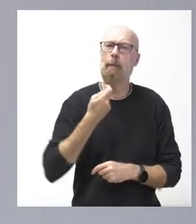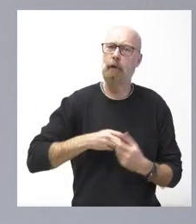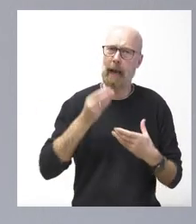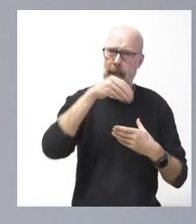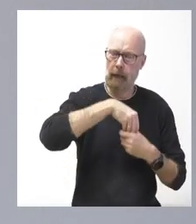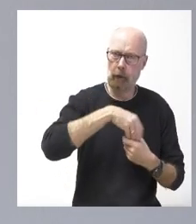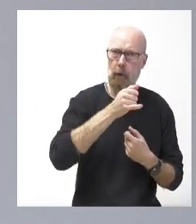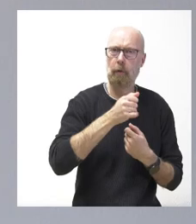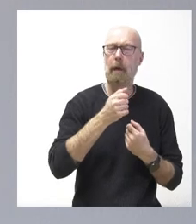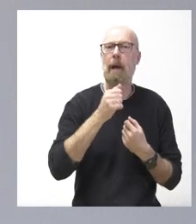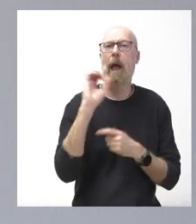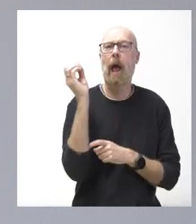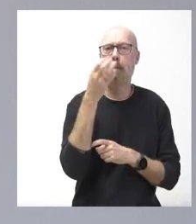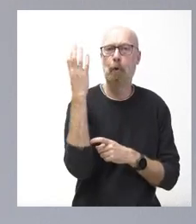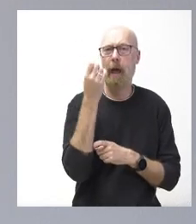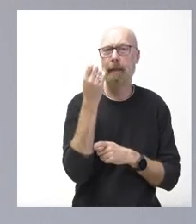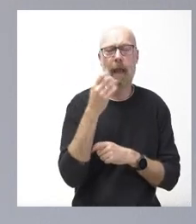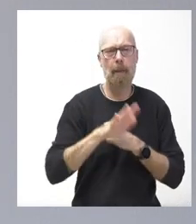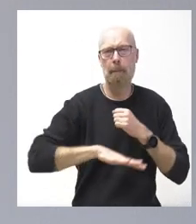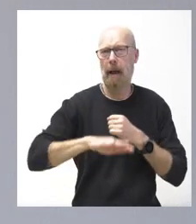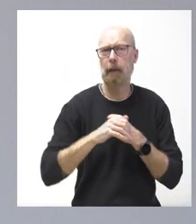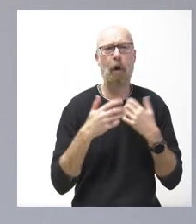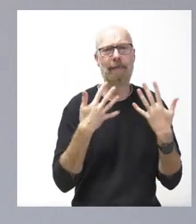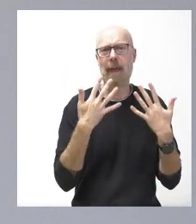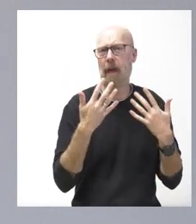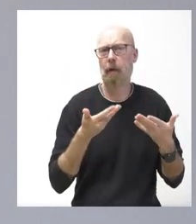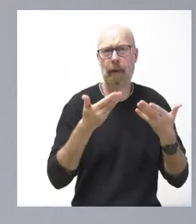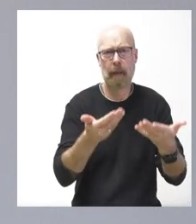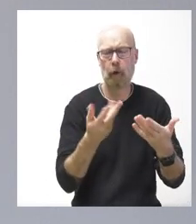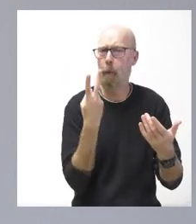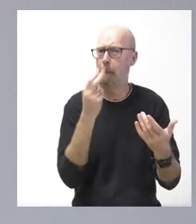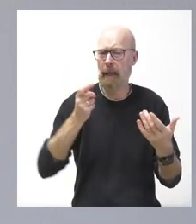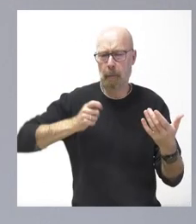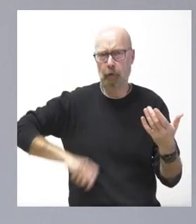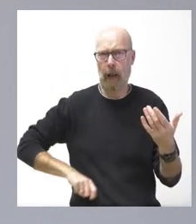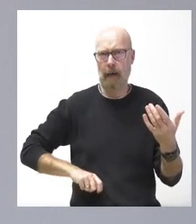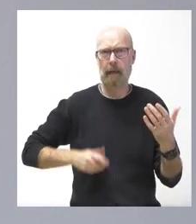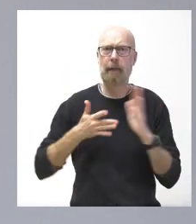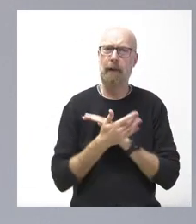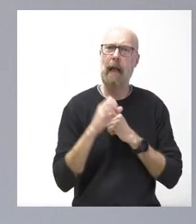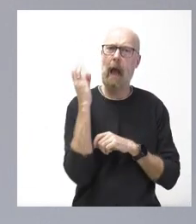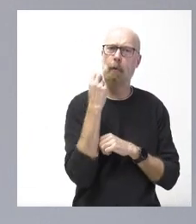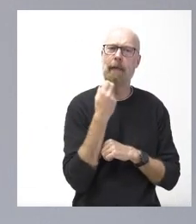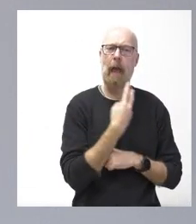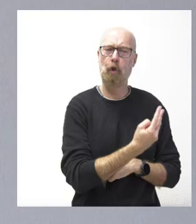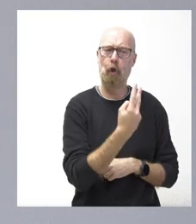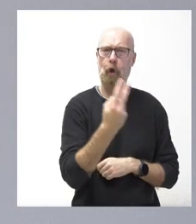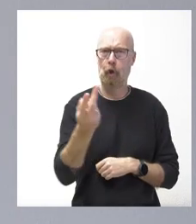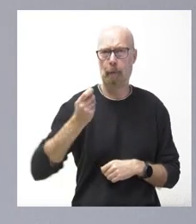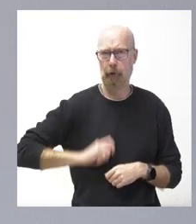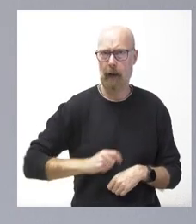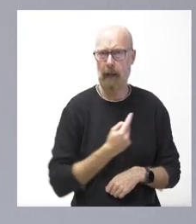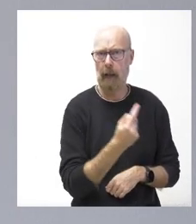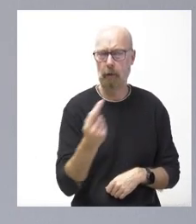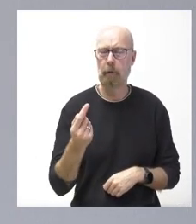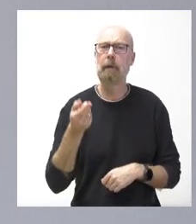Ambulancias de soporte vital básico hemos ofrecido diez, con veinte profesionales, por lo tanto, dos profesionales por ambulancia. UBIS móviles, tres